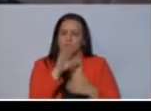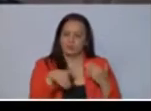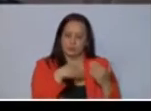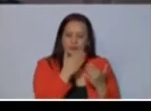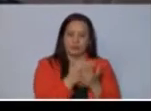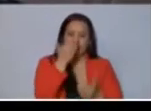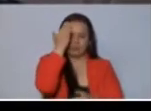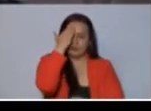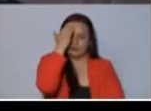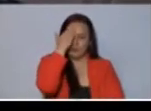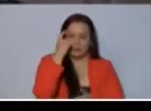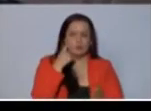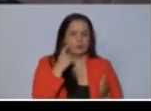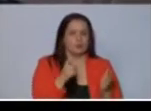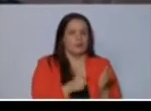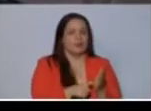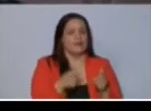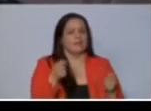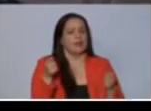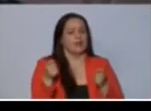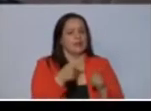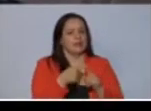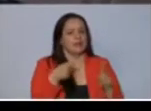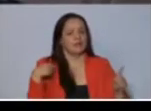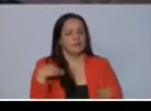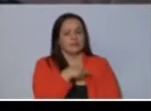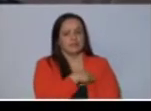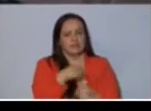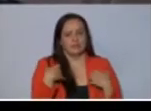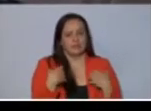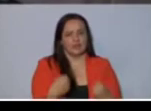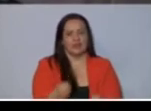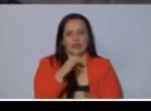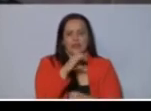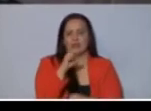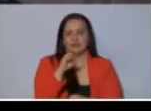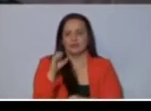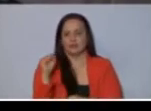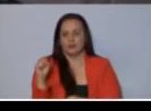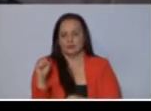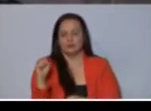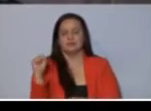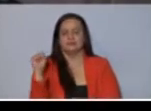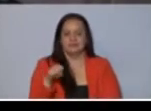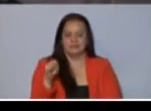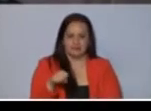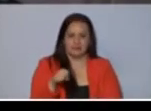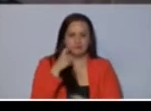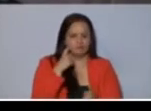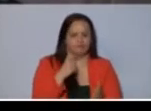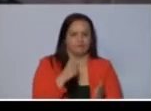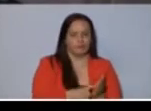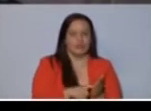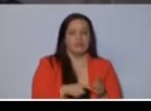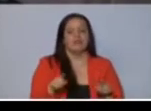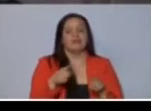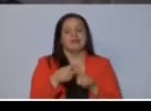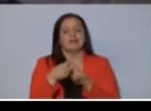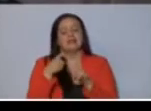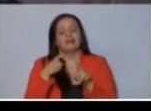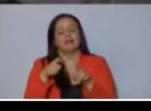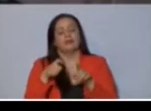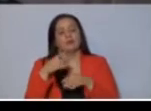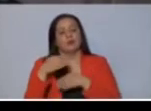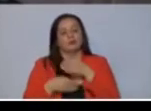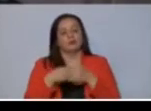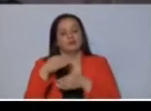el manejo que se le ha dado desde el Ministerio de Salud y desde la Caja Costarricense del Seguro Social, sino también desde el proceso